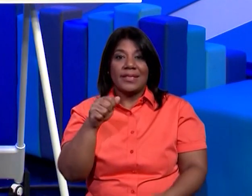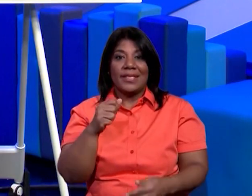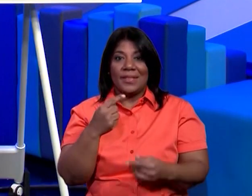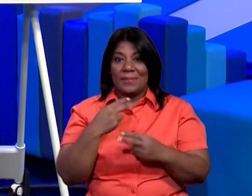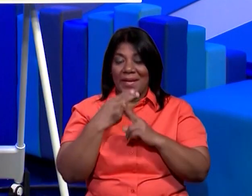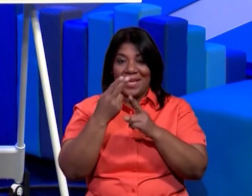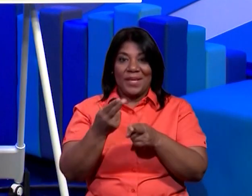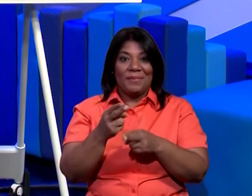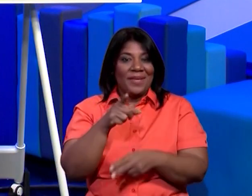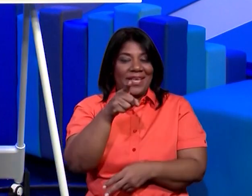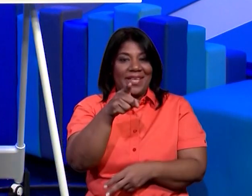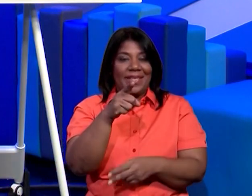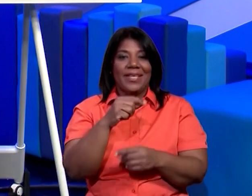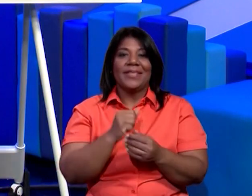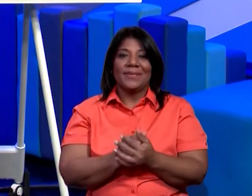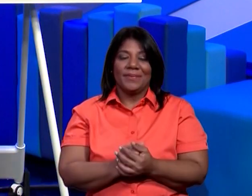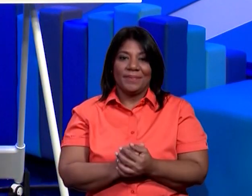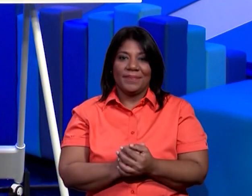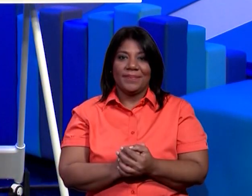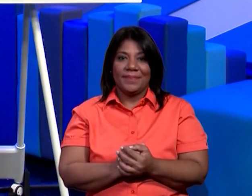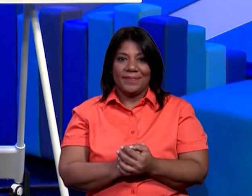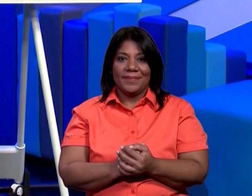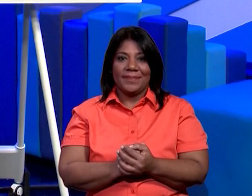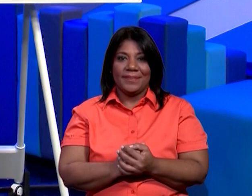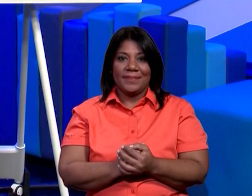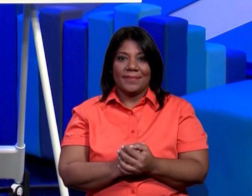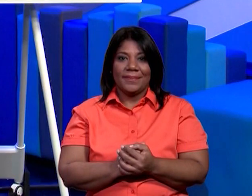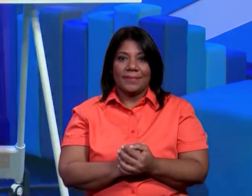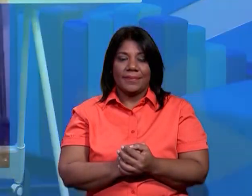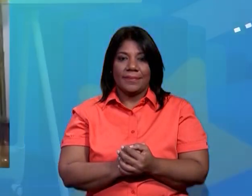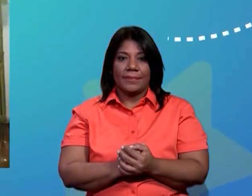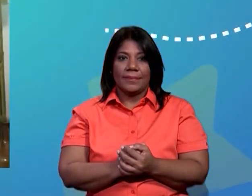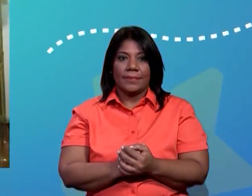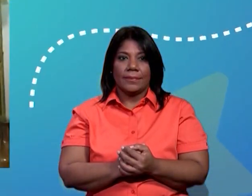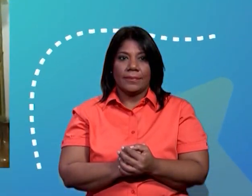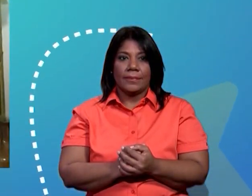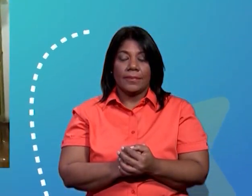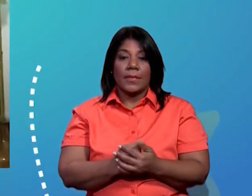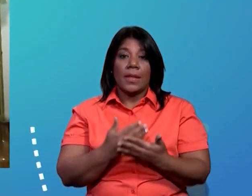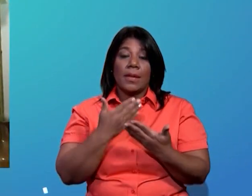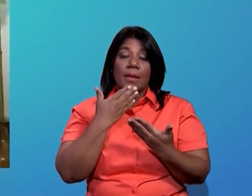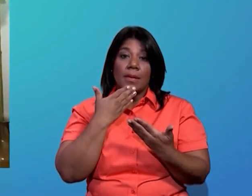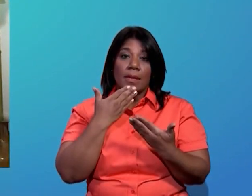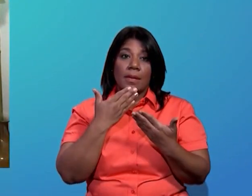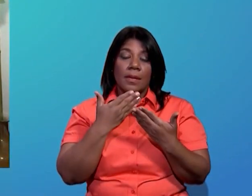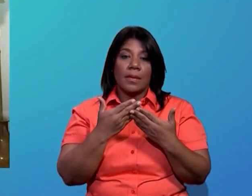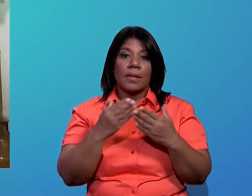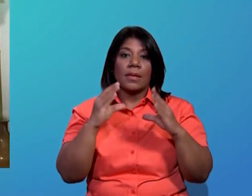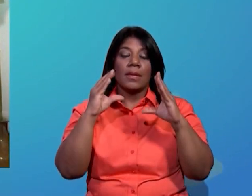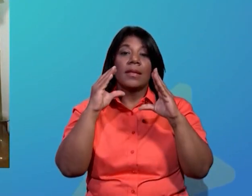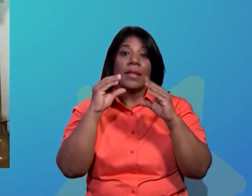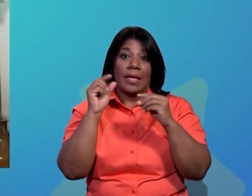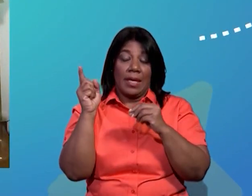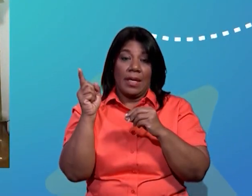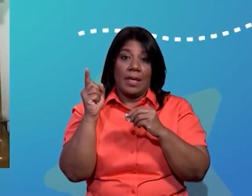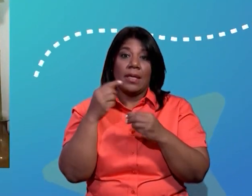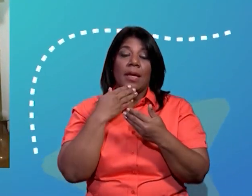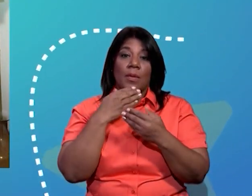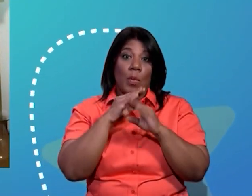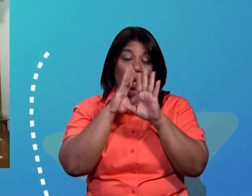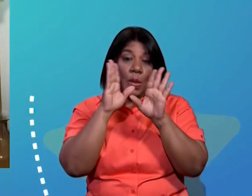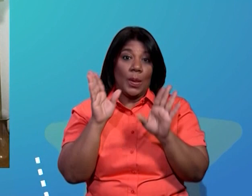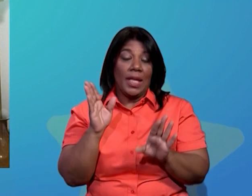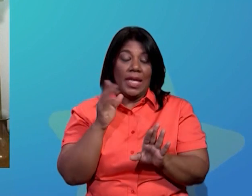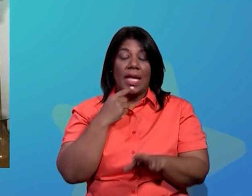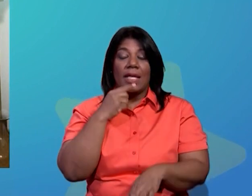nos va a traer la respuesta a esta pregunta veamos hola muy buenas mi nombre es mi apega al sector del colegio guillermo